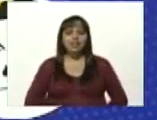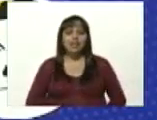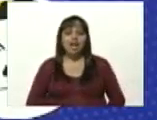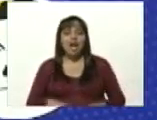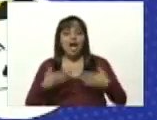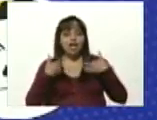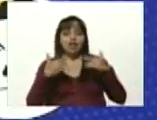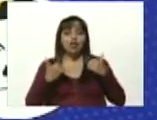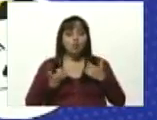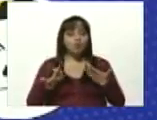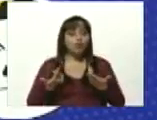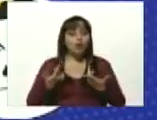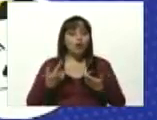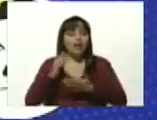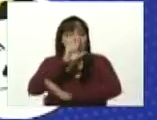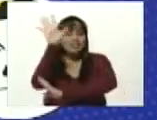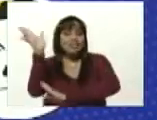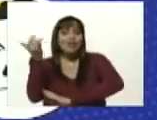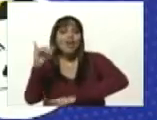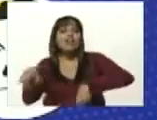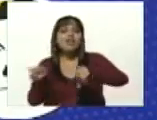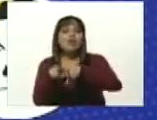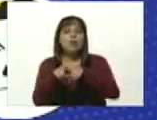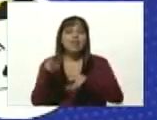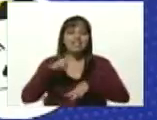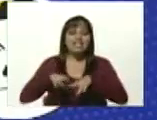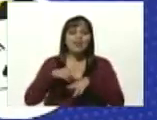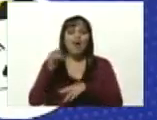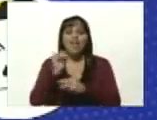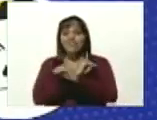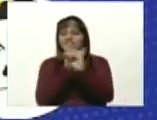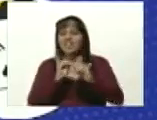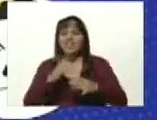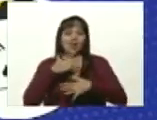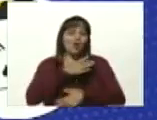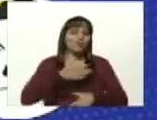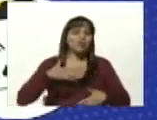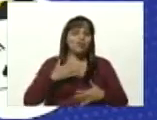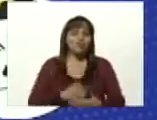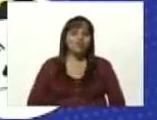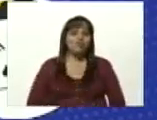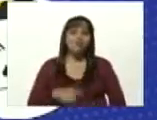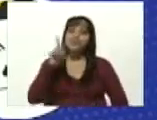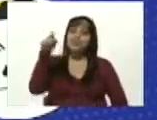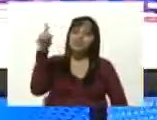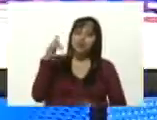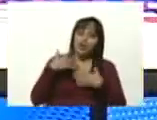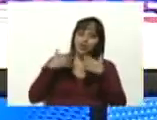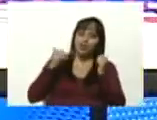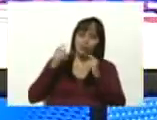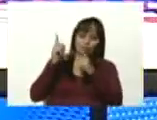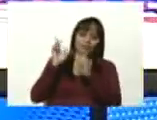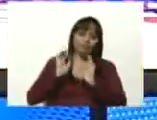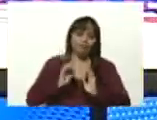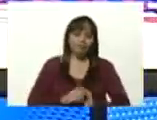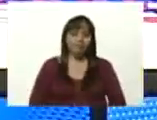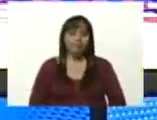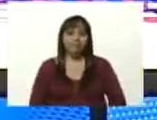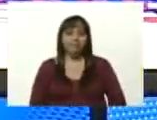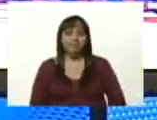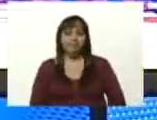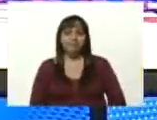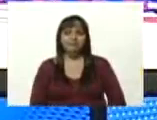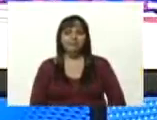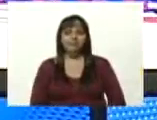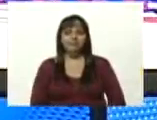ahora y está feliz gozando Aristobulo dígalo ahí Aristobulo está dicho ahora